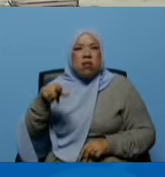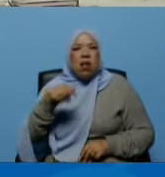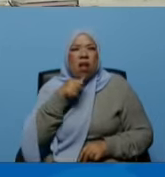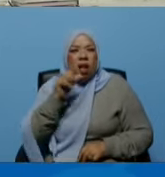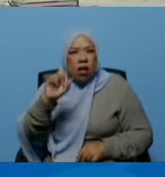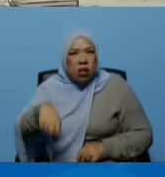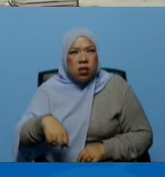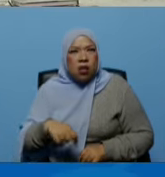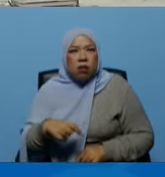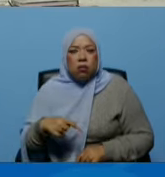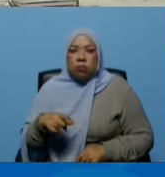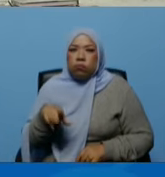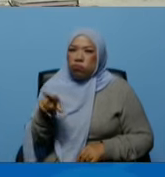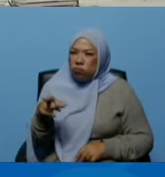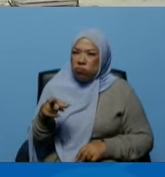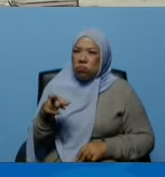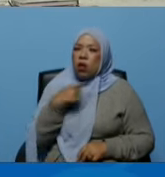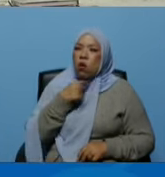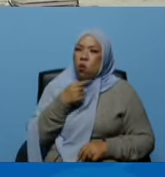a ti